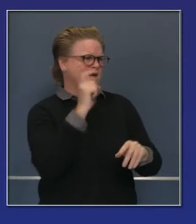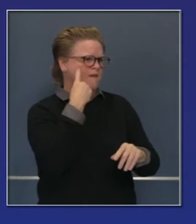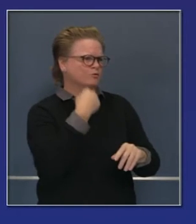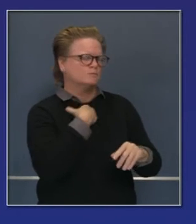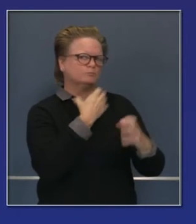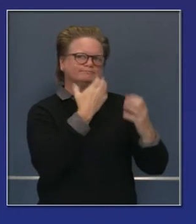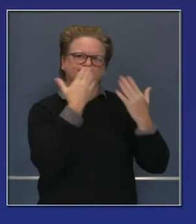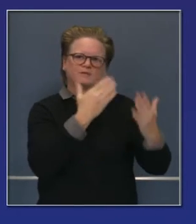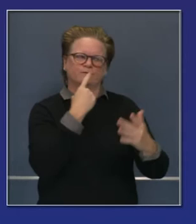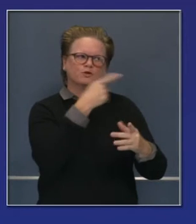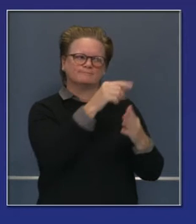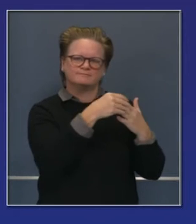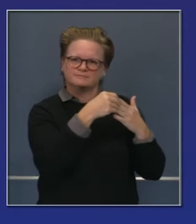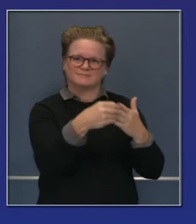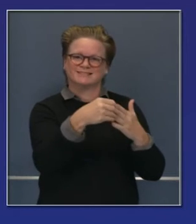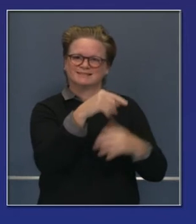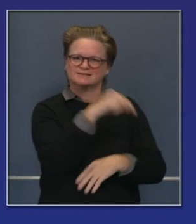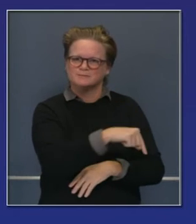tengan su cobertura. Gracias.